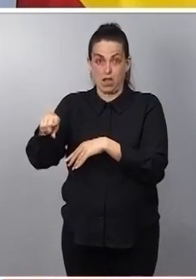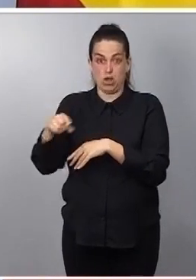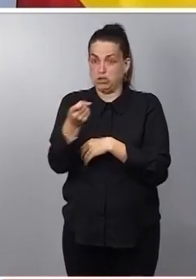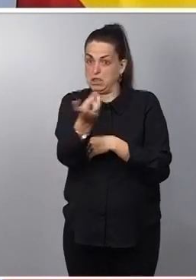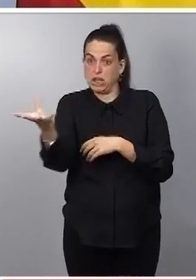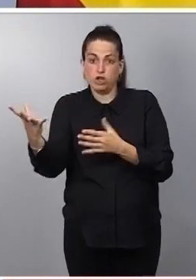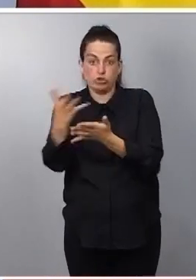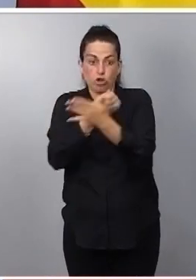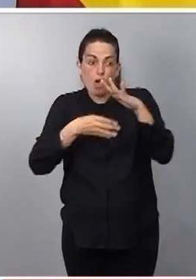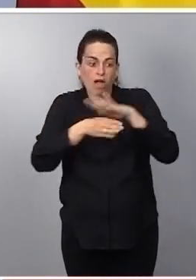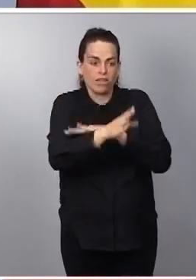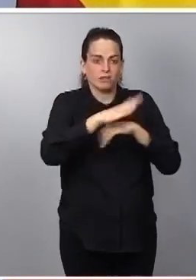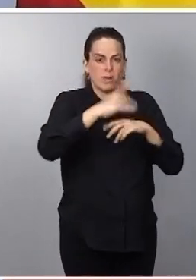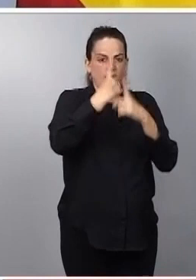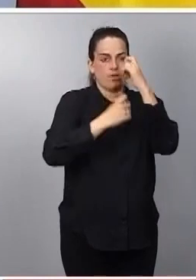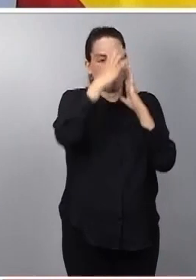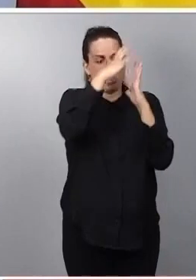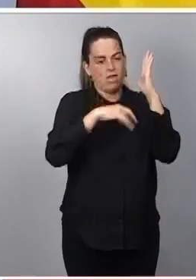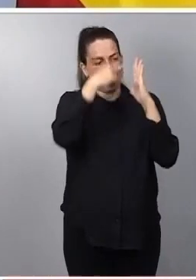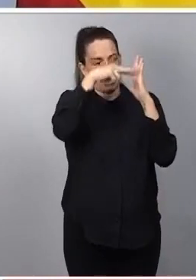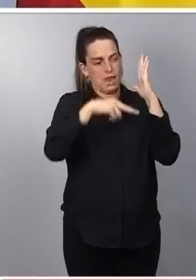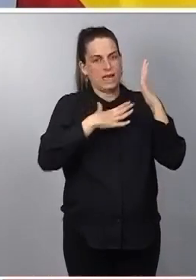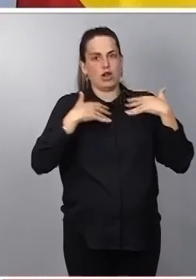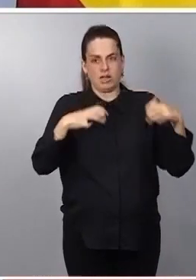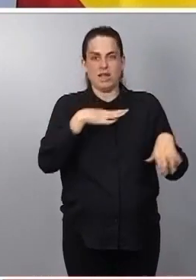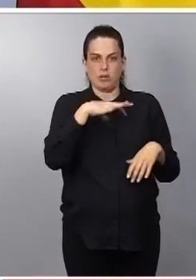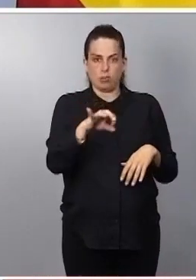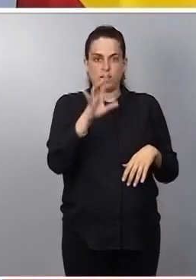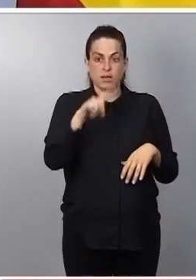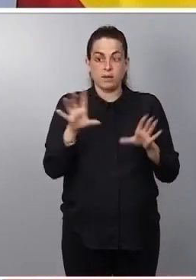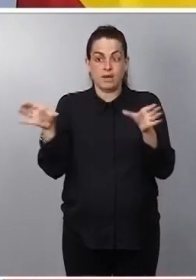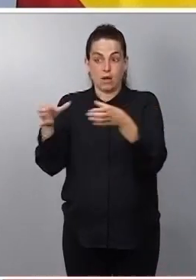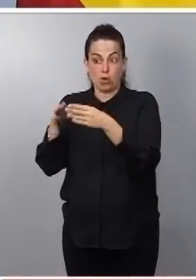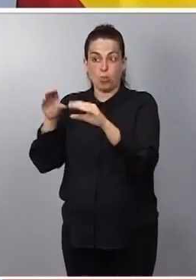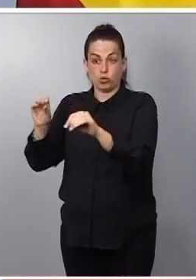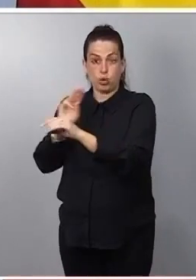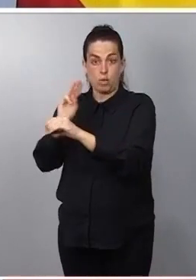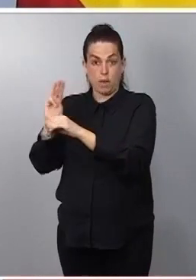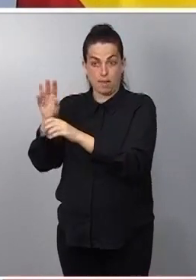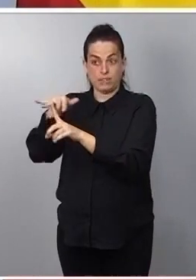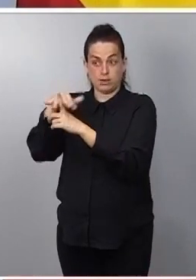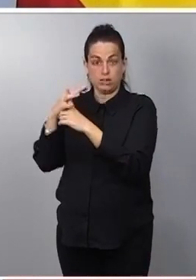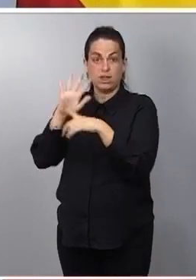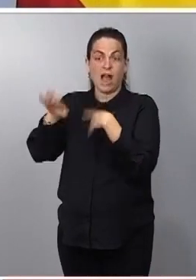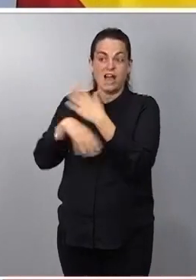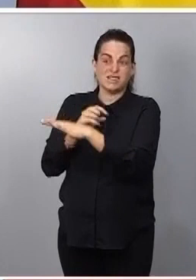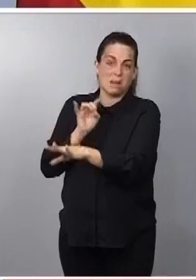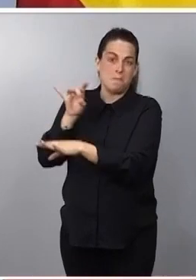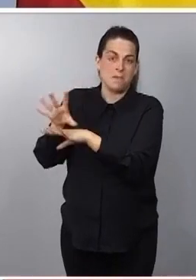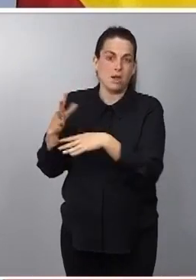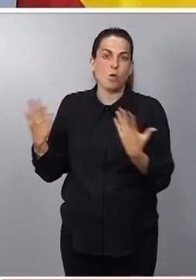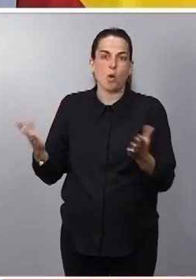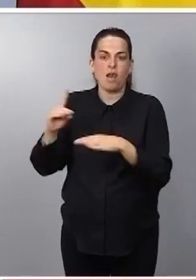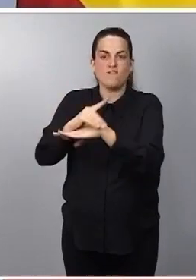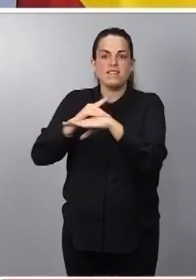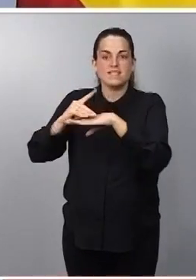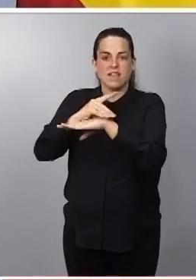acceso a toda esa información y la siguen teniendo. De hecho, incluso en el caso del Partido Popular les hemos hecho llegar hasta las bases de